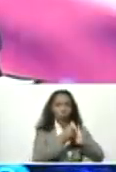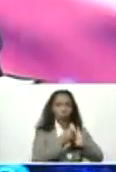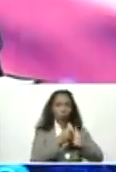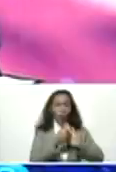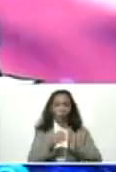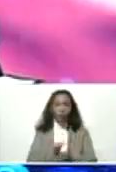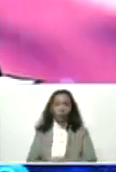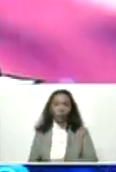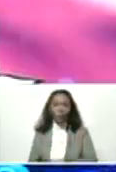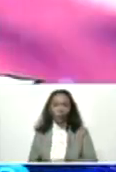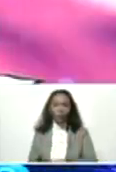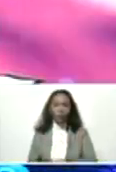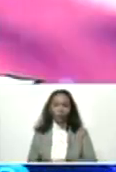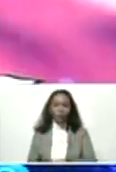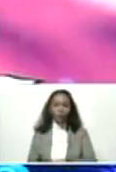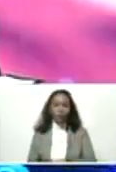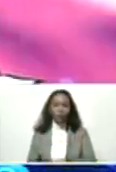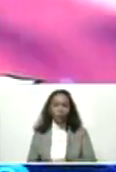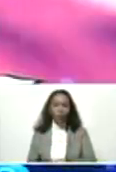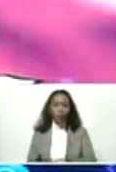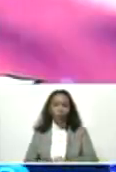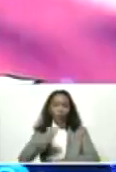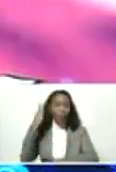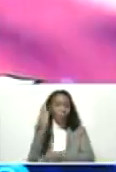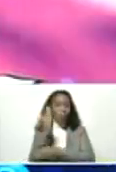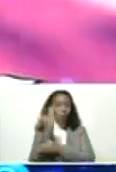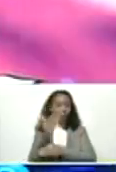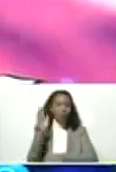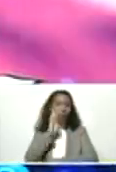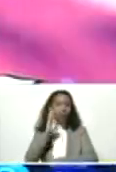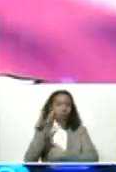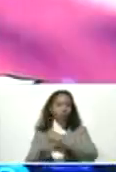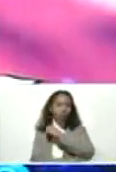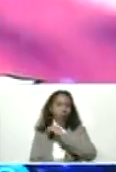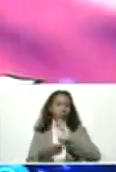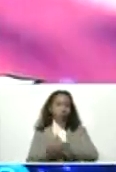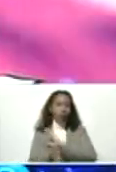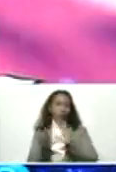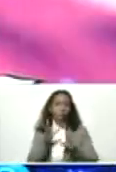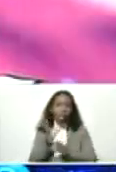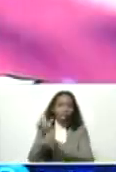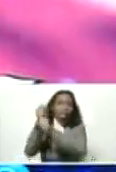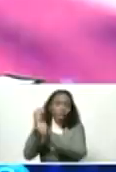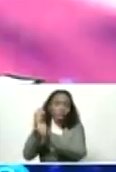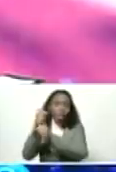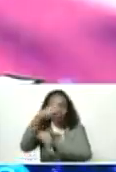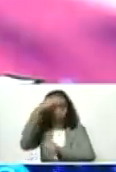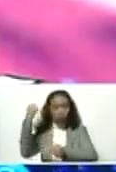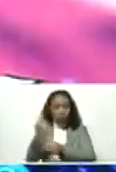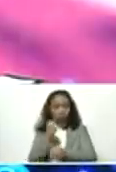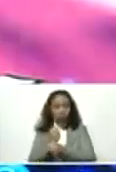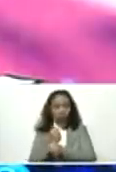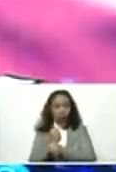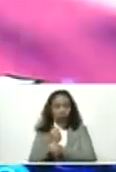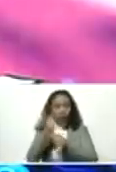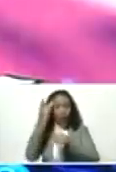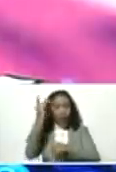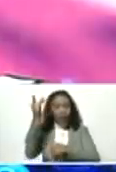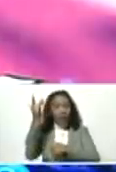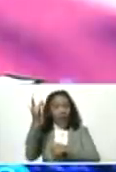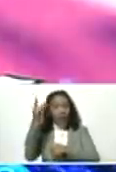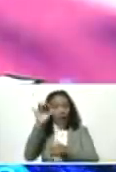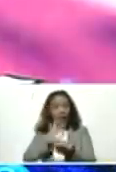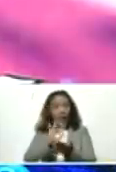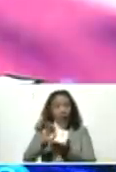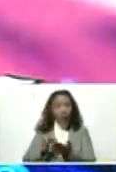unilaterales, de las sanciones criminales, depender del trabajo, de la inteligencia, de la